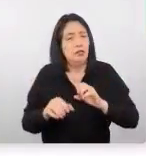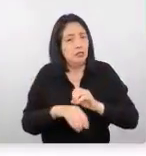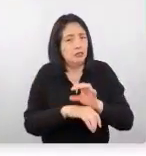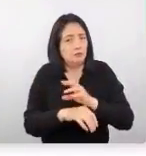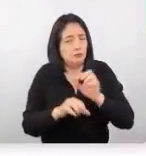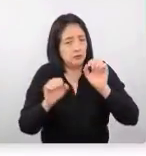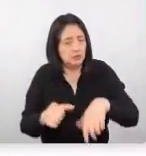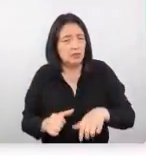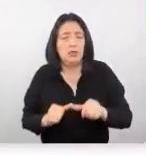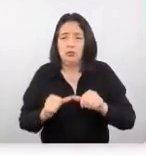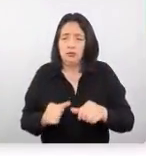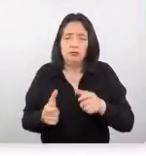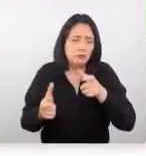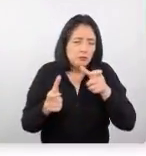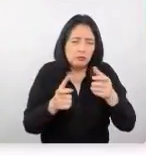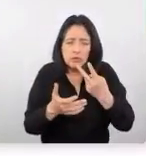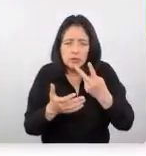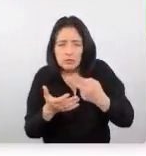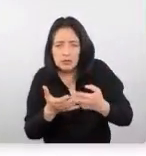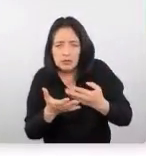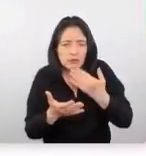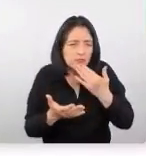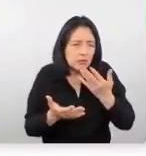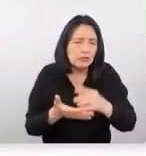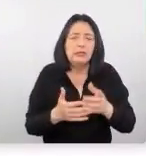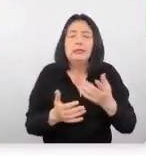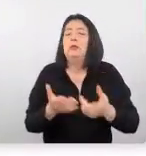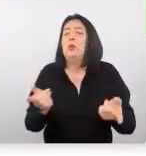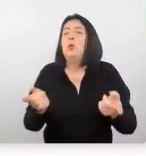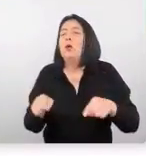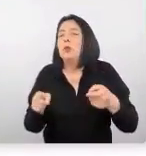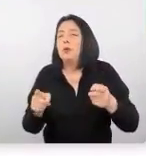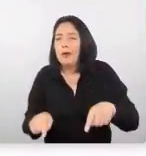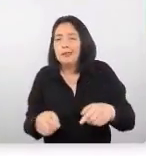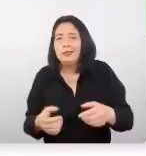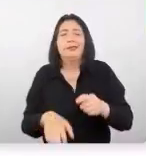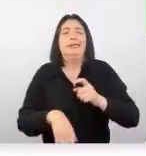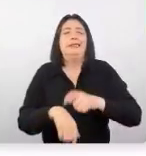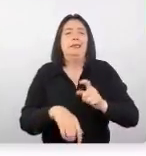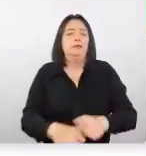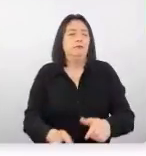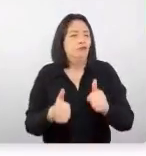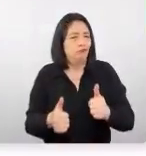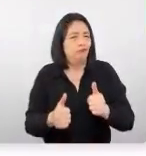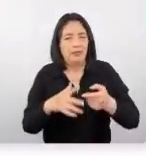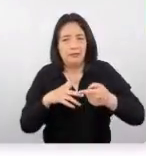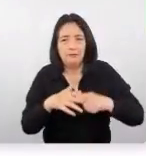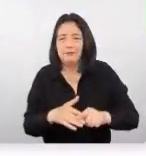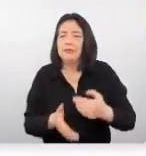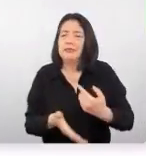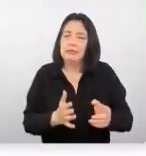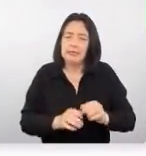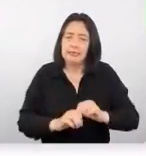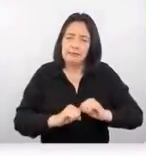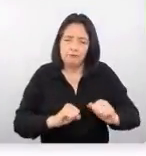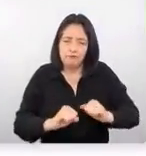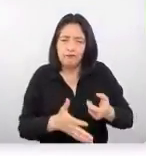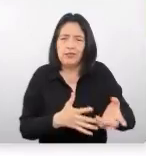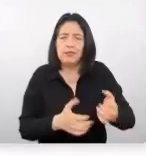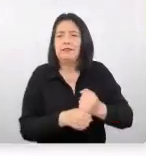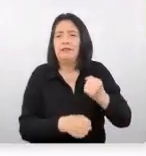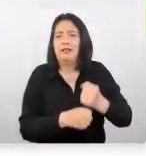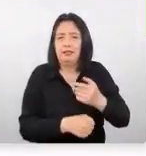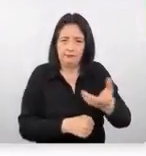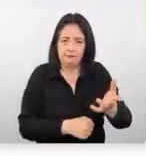sigamos monitoreando esta situación para ver cuál va a ser el momento ideal para comenzar a movernos dentro de CESI